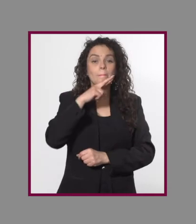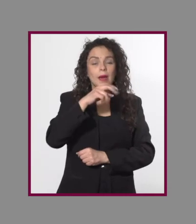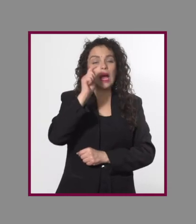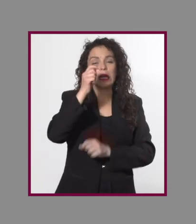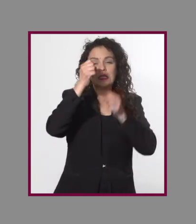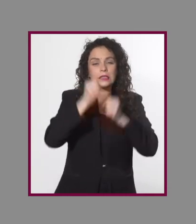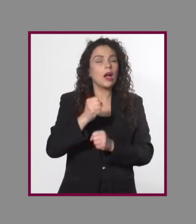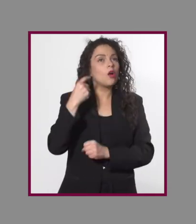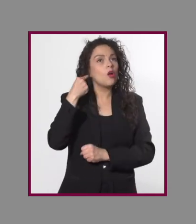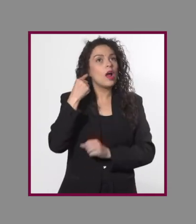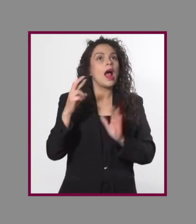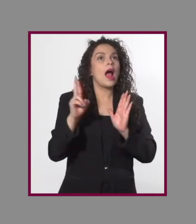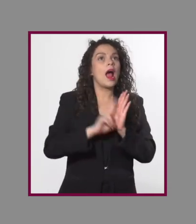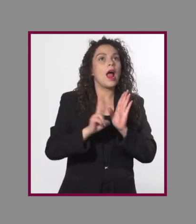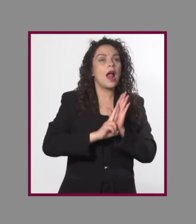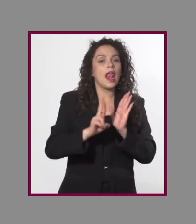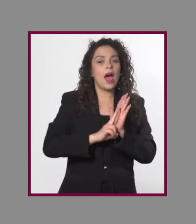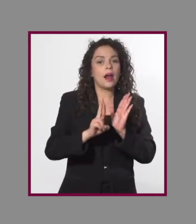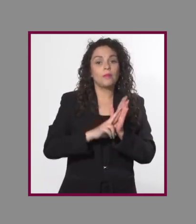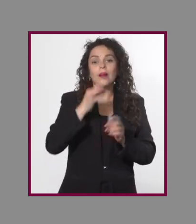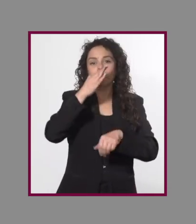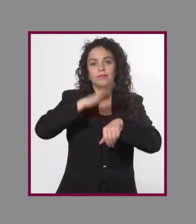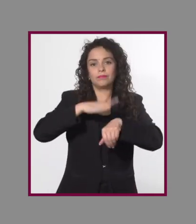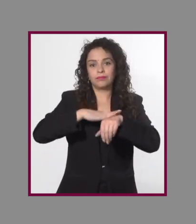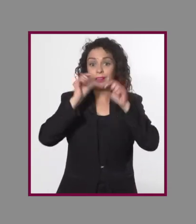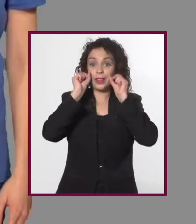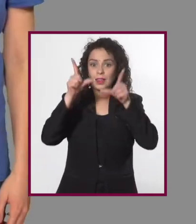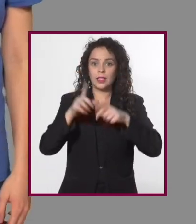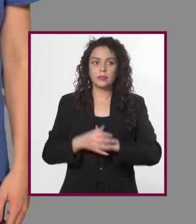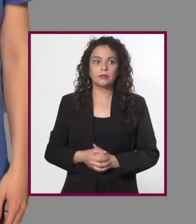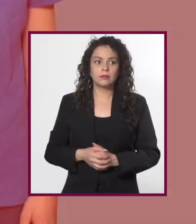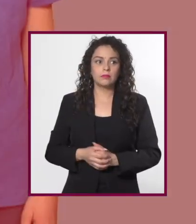tengo programado mi teléfono para que suene una alarma que me despierte.